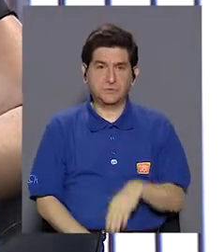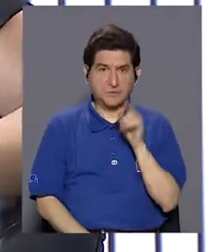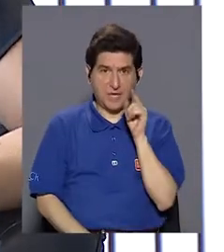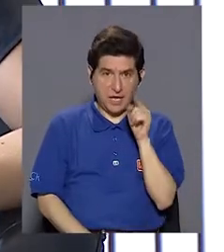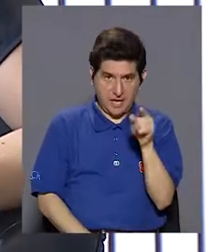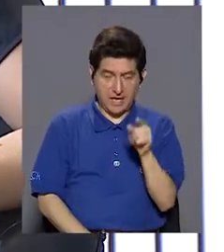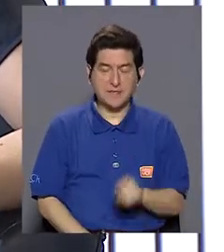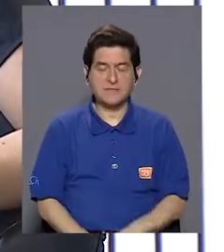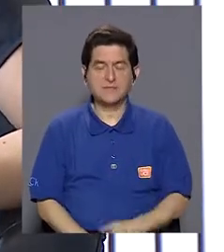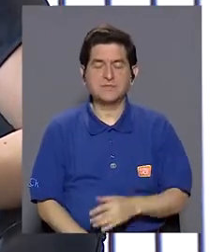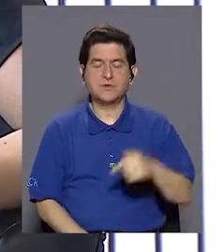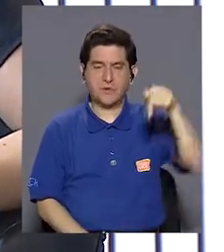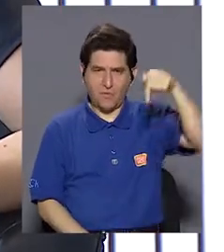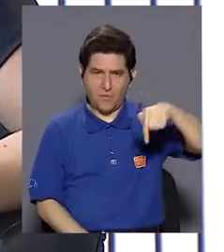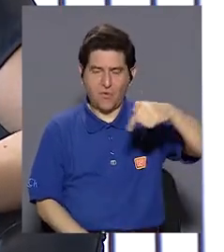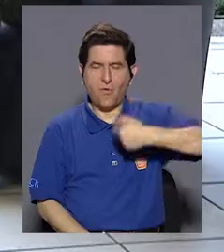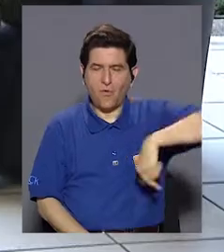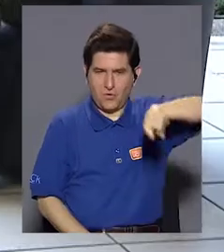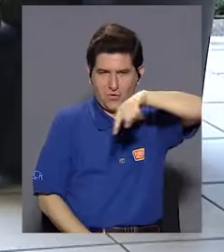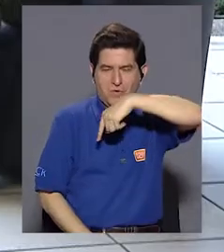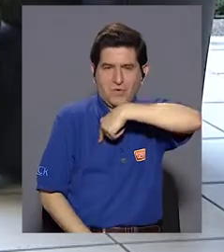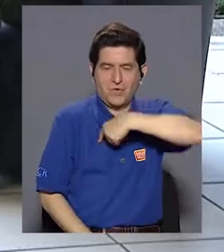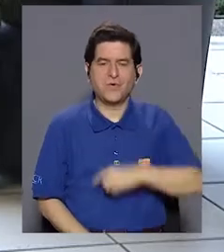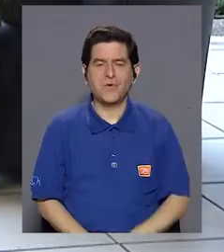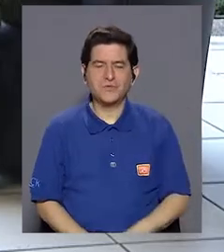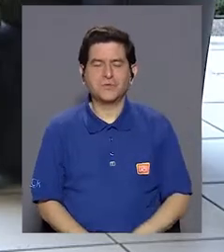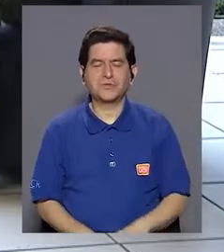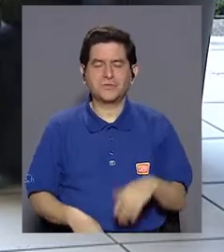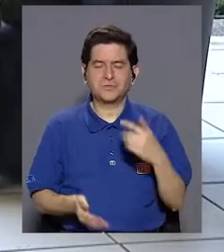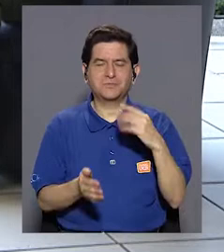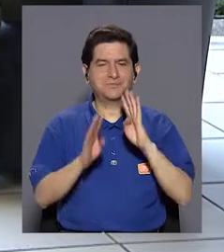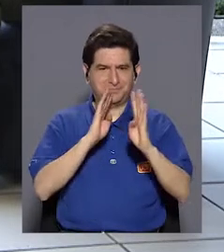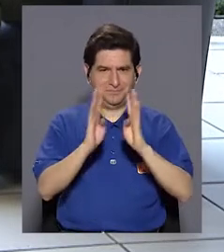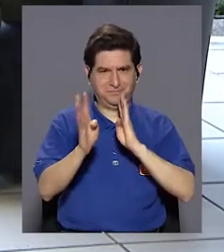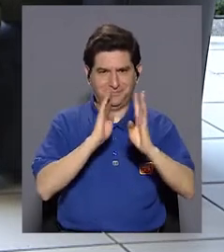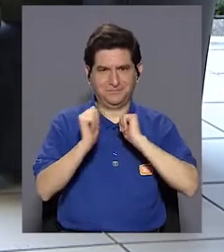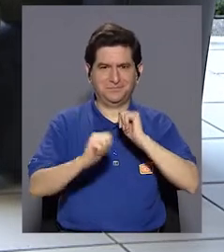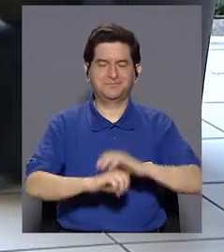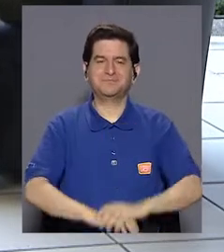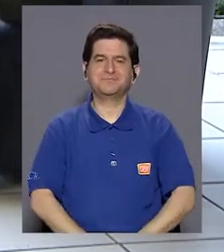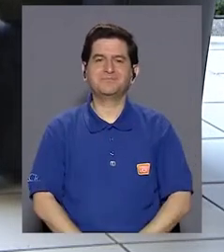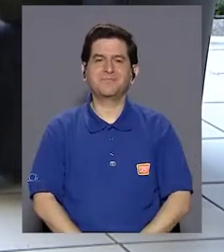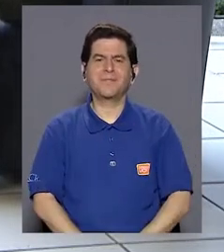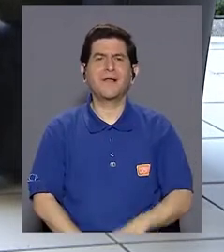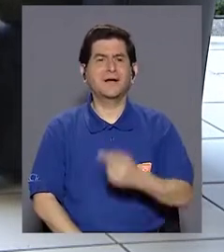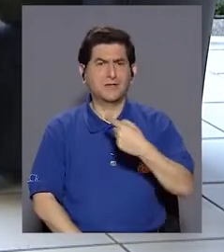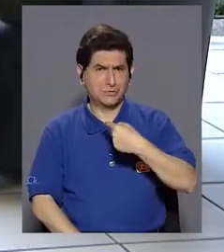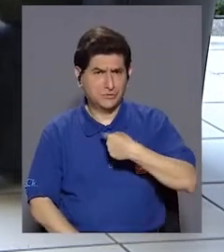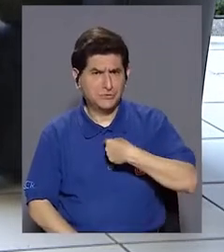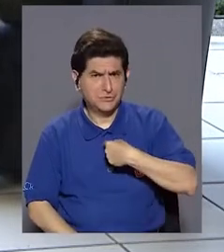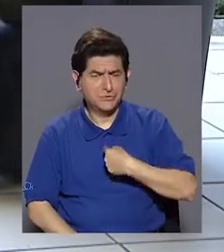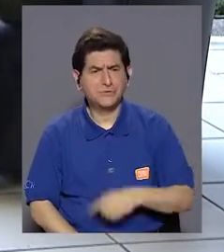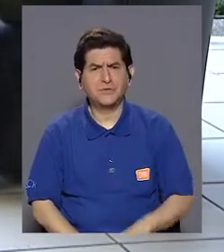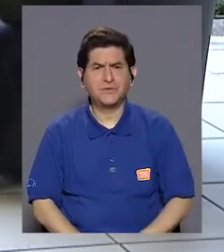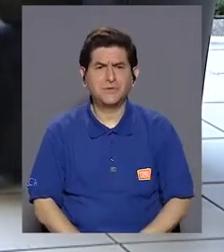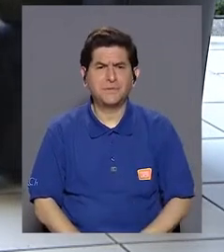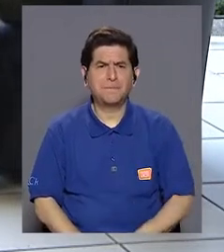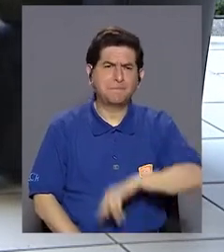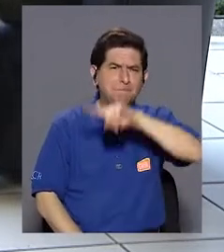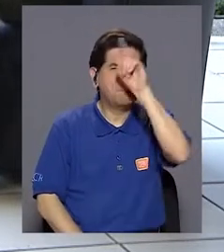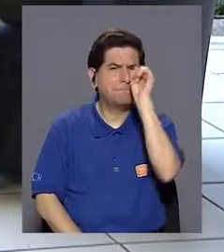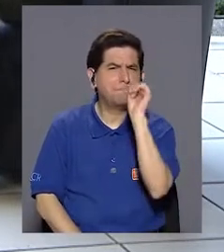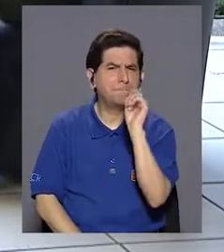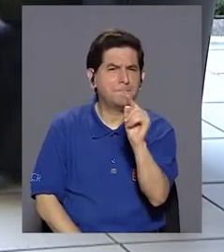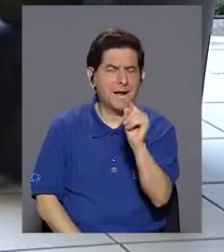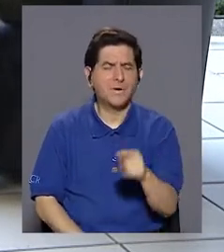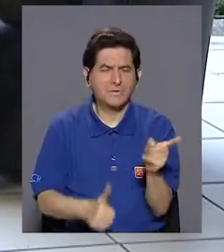eso es lo que nos tiene en este ratito para conversar. Y bueno, yo les voy a hacer